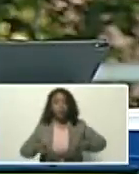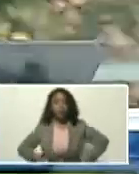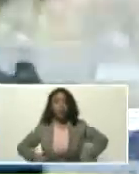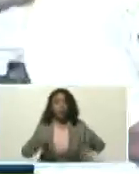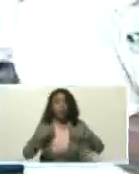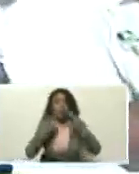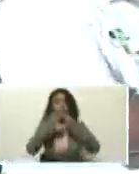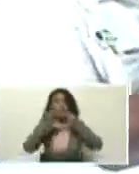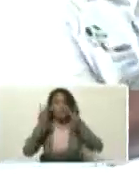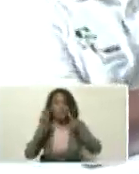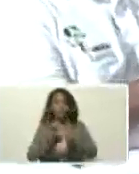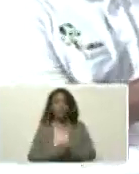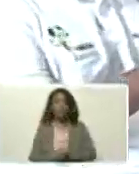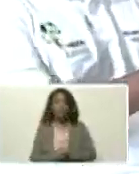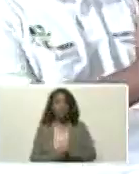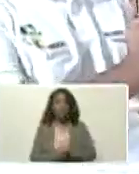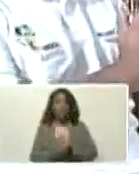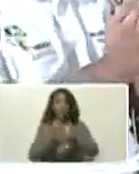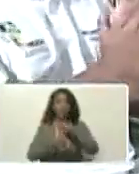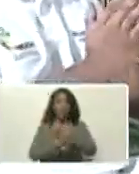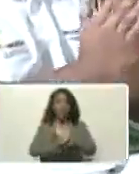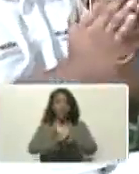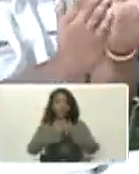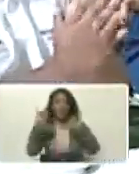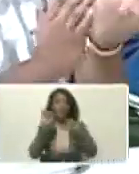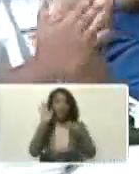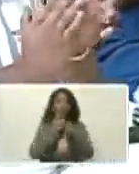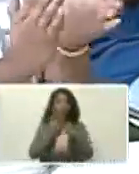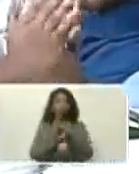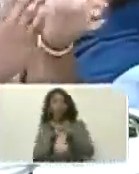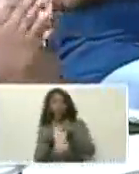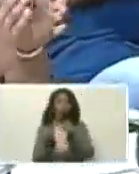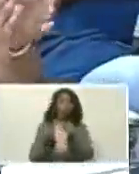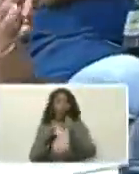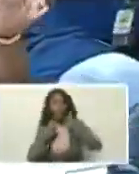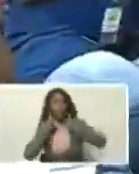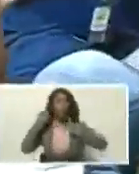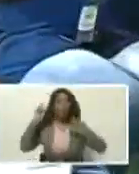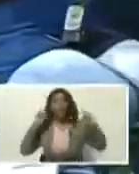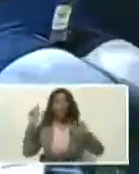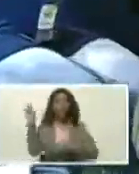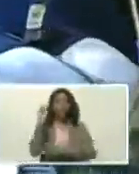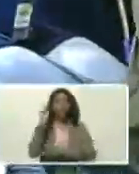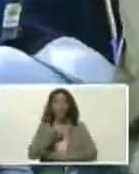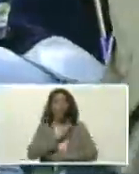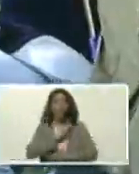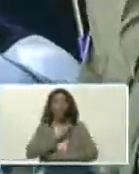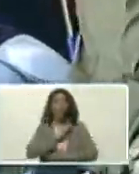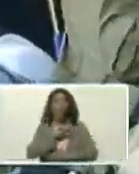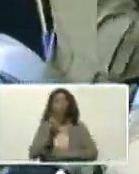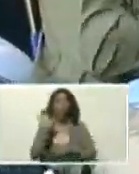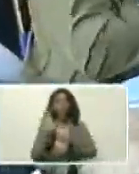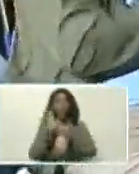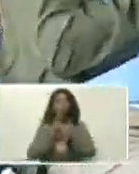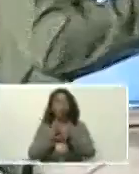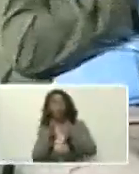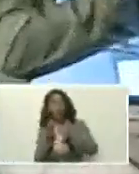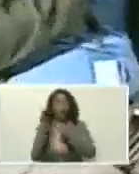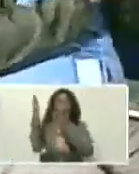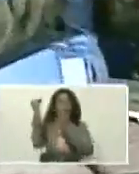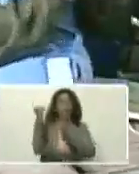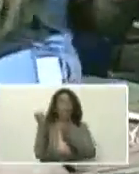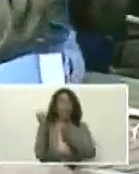y de la paz, y vamos a despedir, con cantos, con música de Venezuela, en un canto de esperanza,